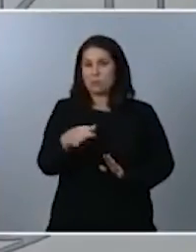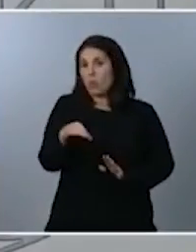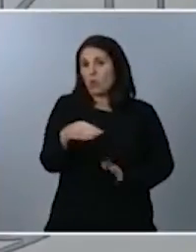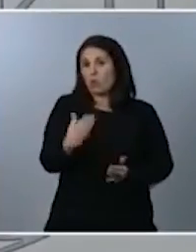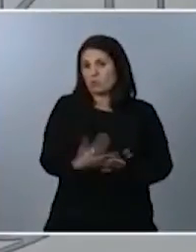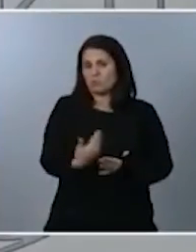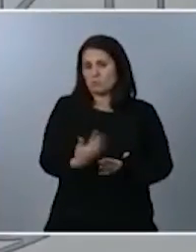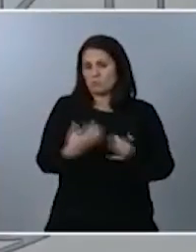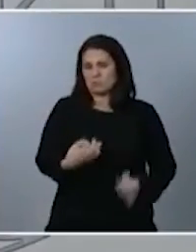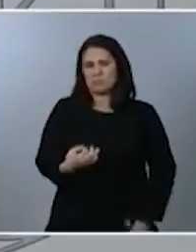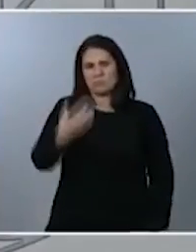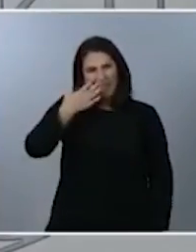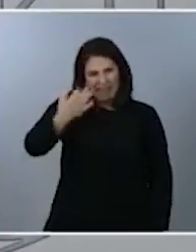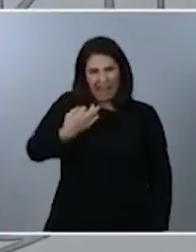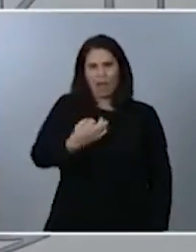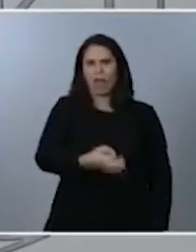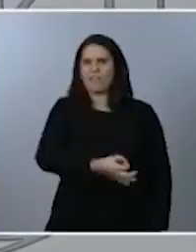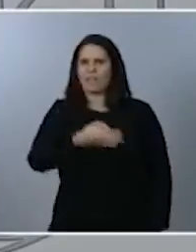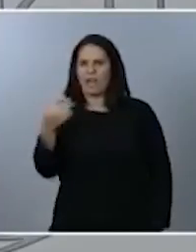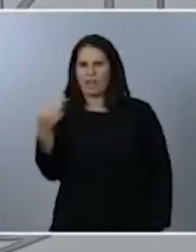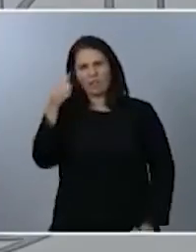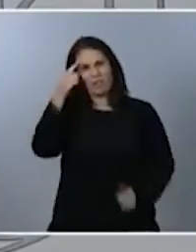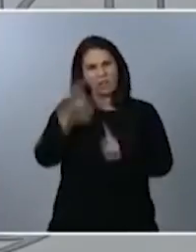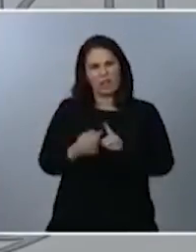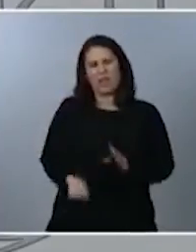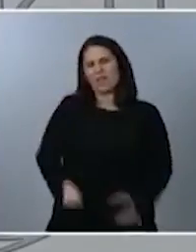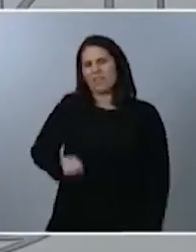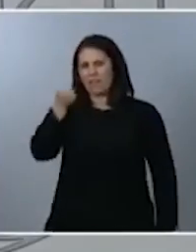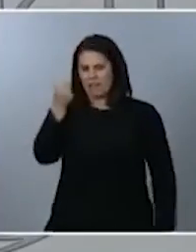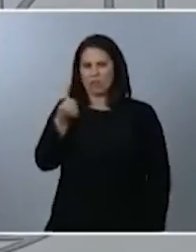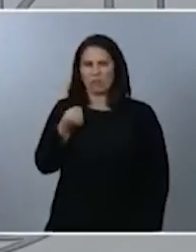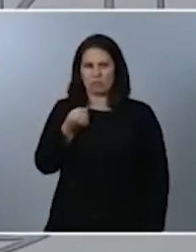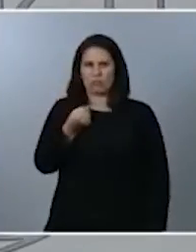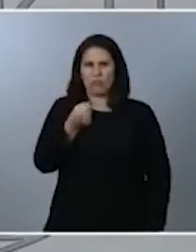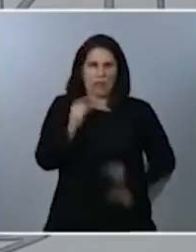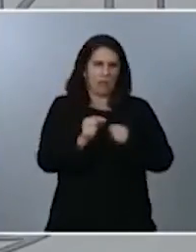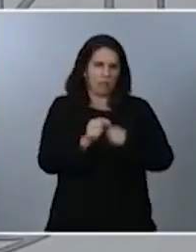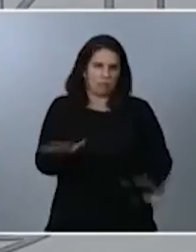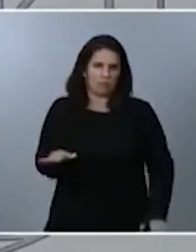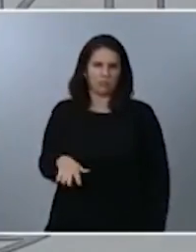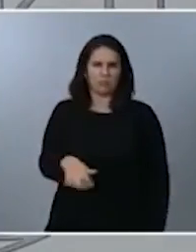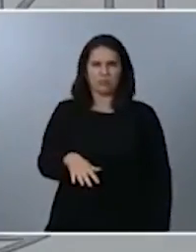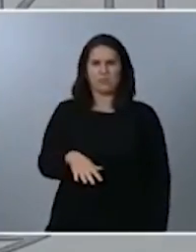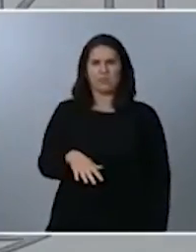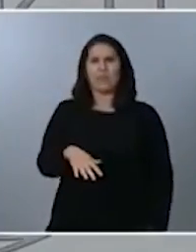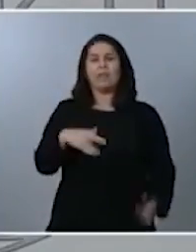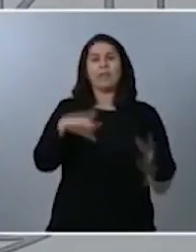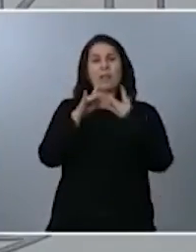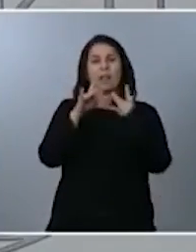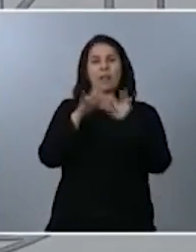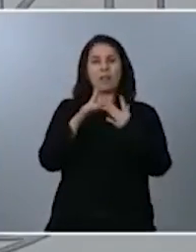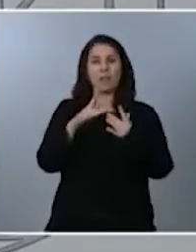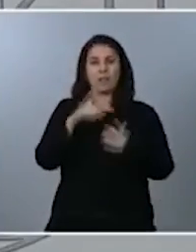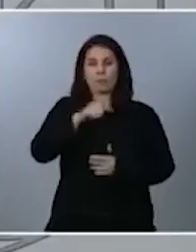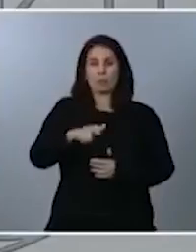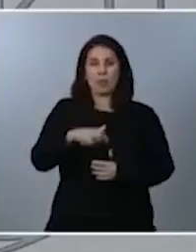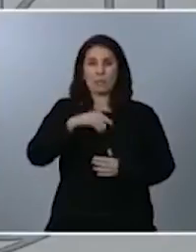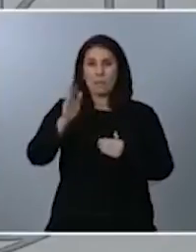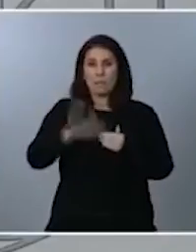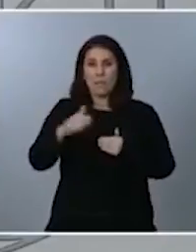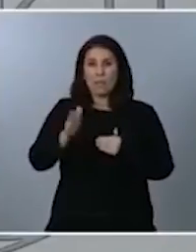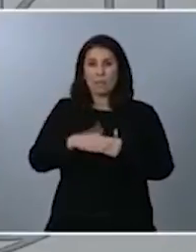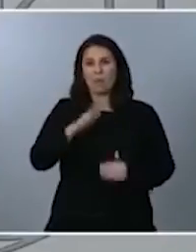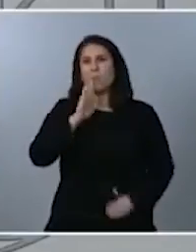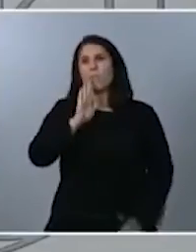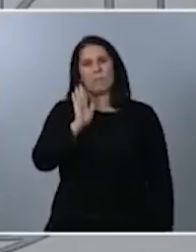eficaz para frenar la propagación del virus cuanto menos nos relacionemos entre nosotros mejor para esta